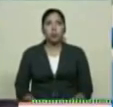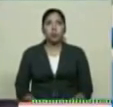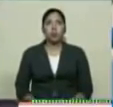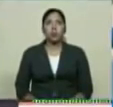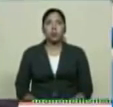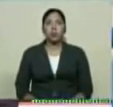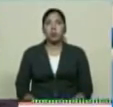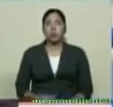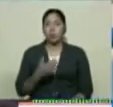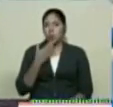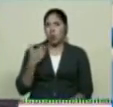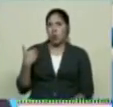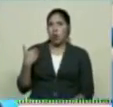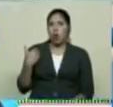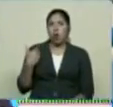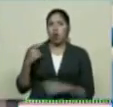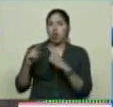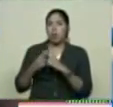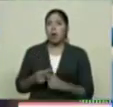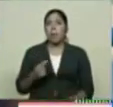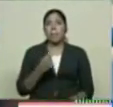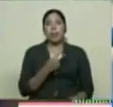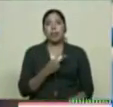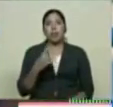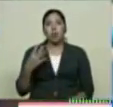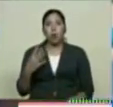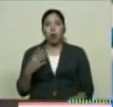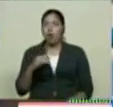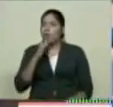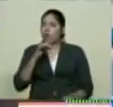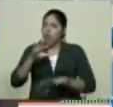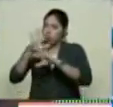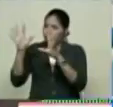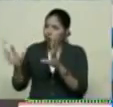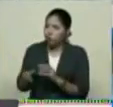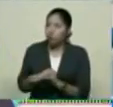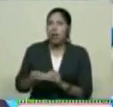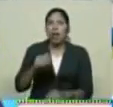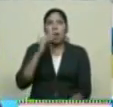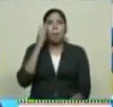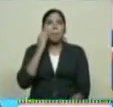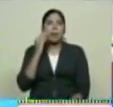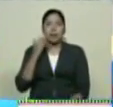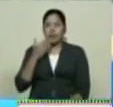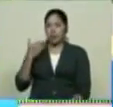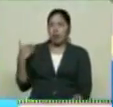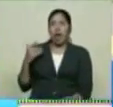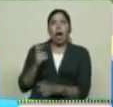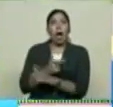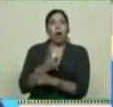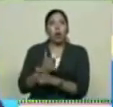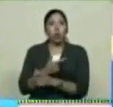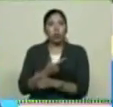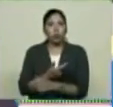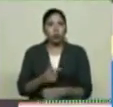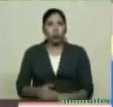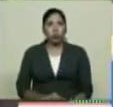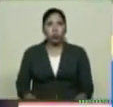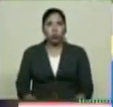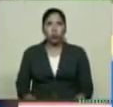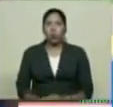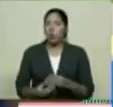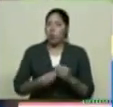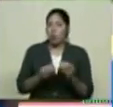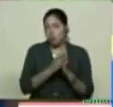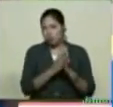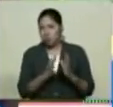2018 La número 24 Un balance Que nos pueda realizar De cómo fue este evento En cuanto a participación En cuanto a lo que Fue el desarrollo